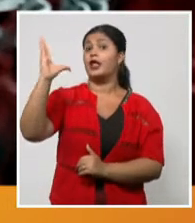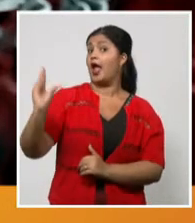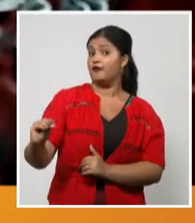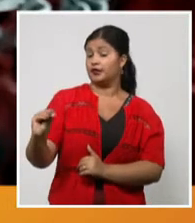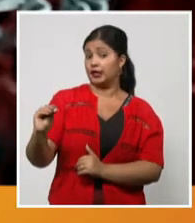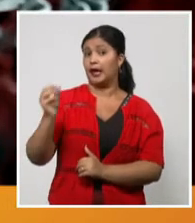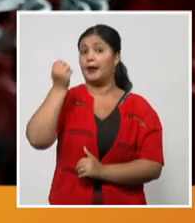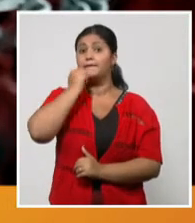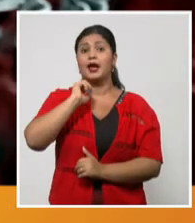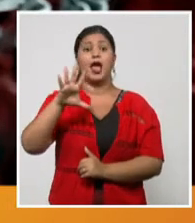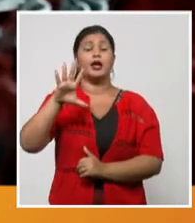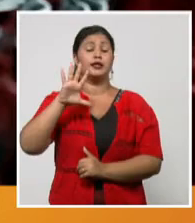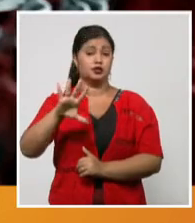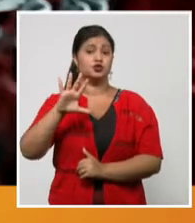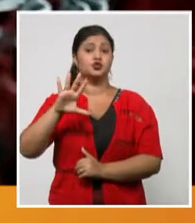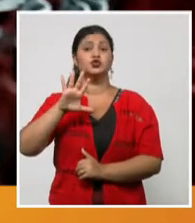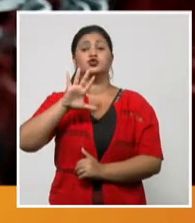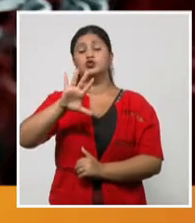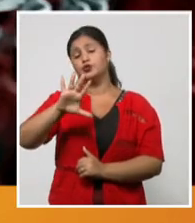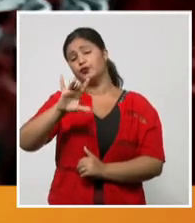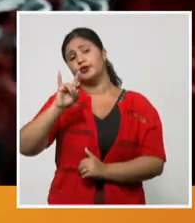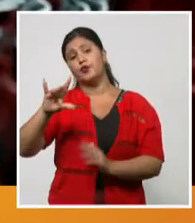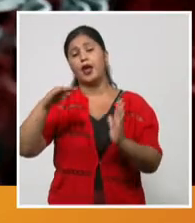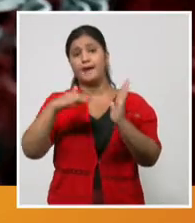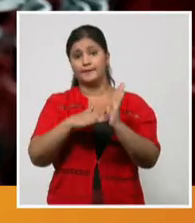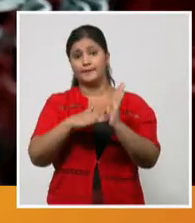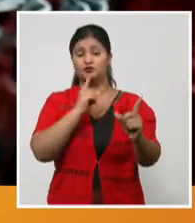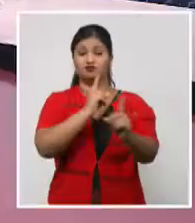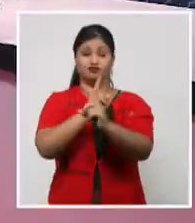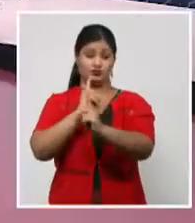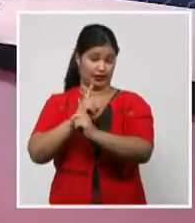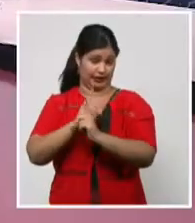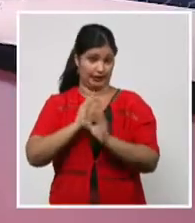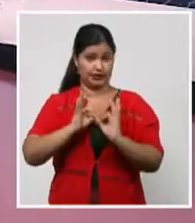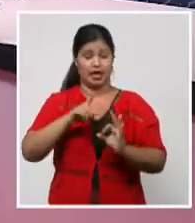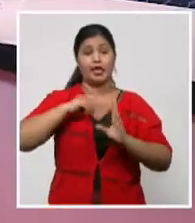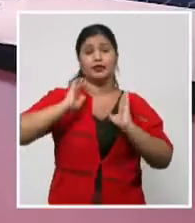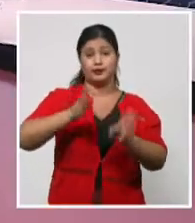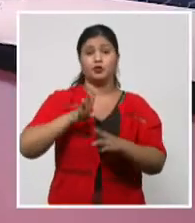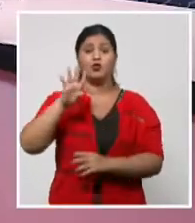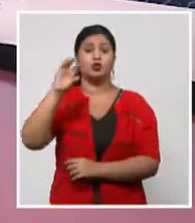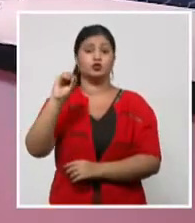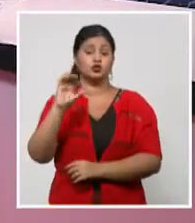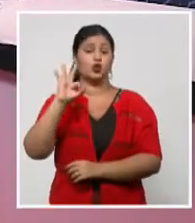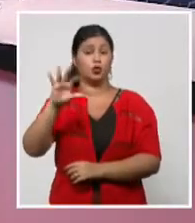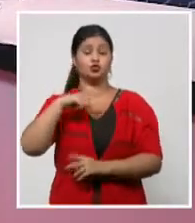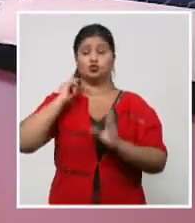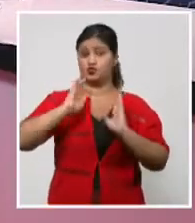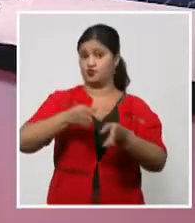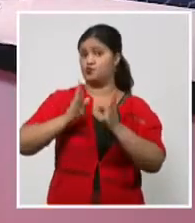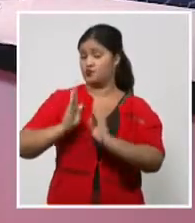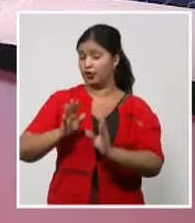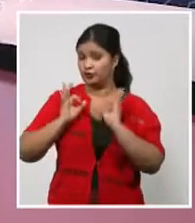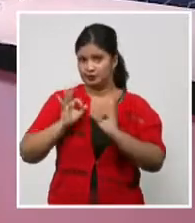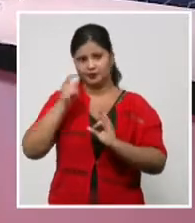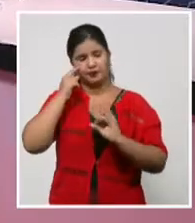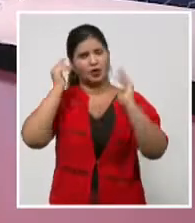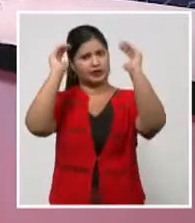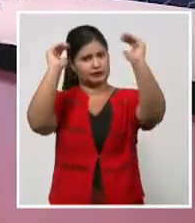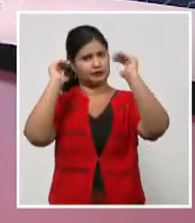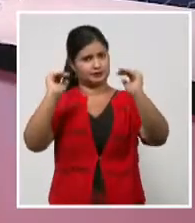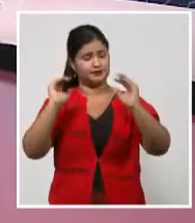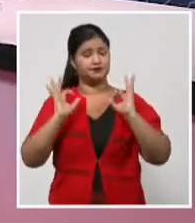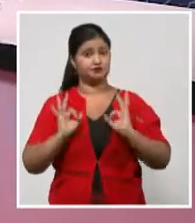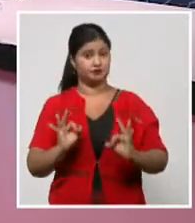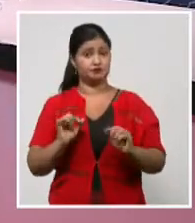559 mil contagios y 10 mil 408 fallecimientos. Repasemos ahora, Diana, el comportamiento de los casos